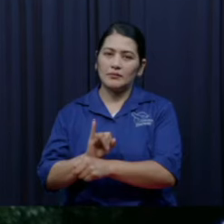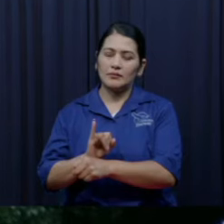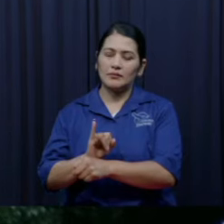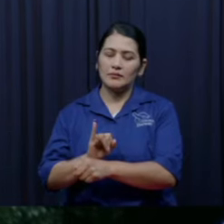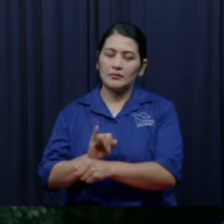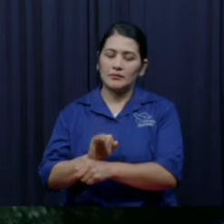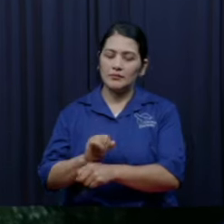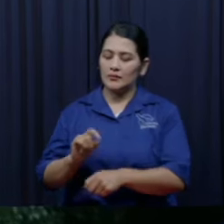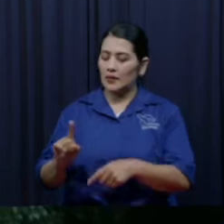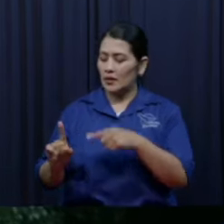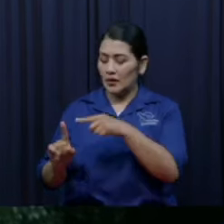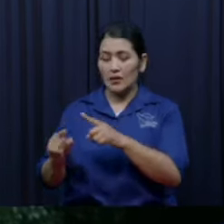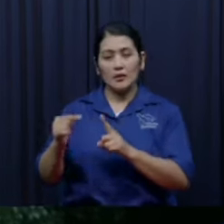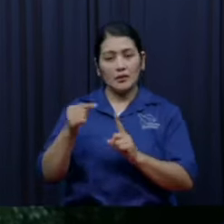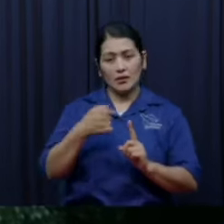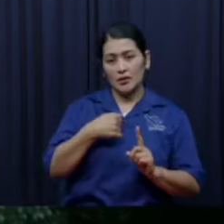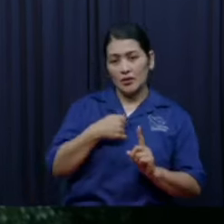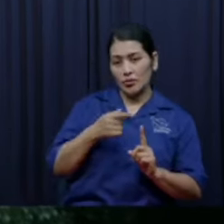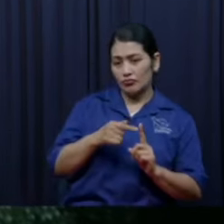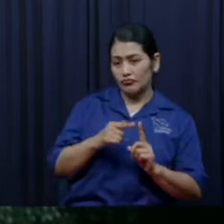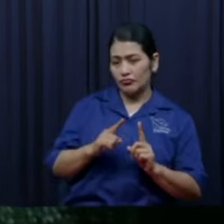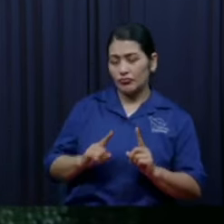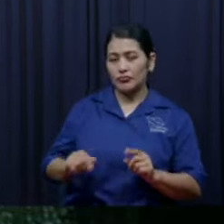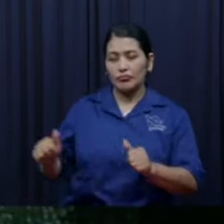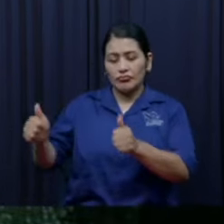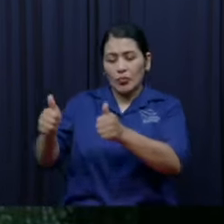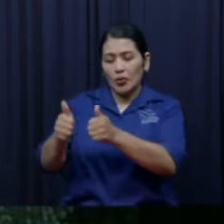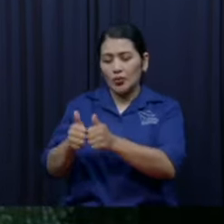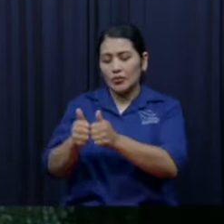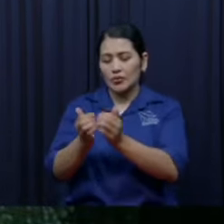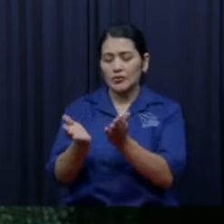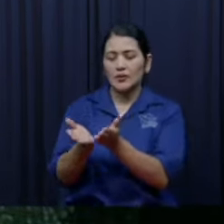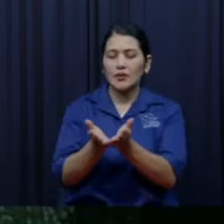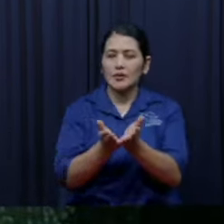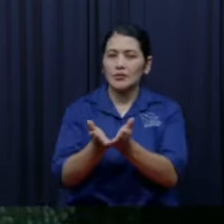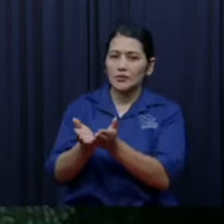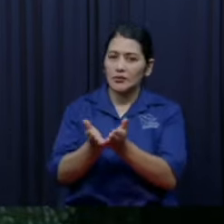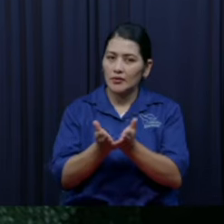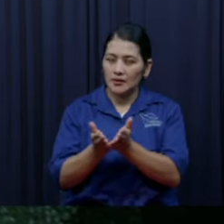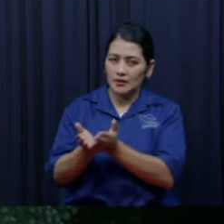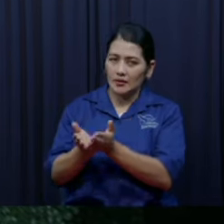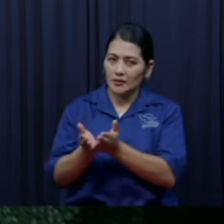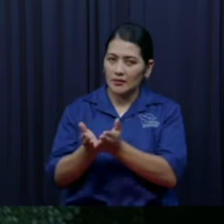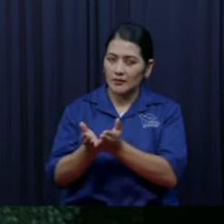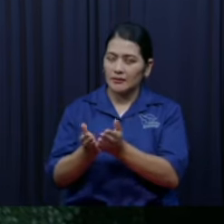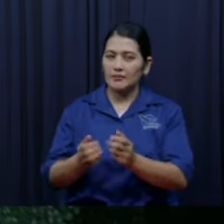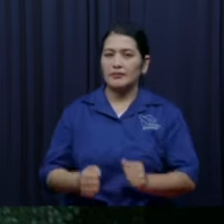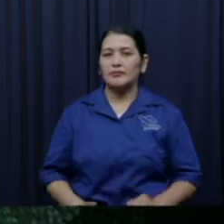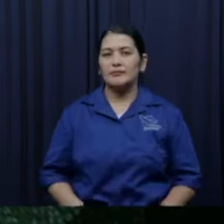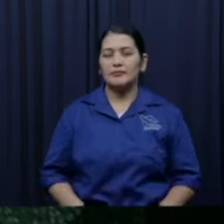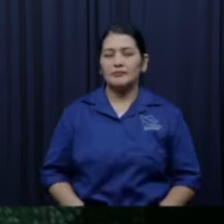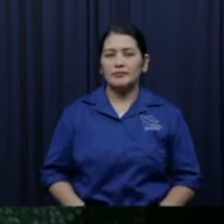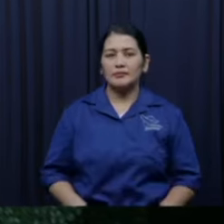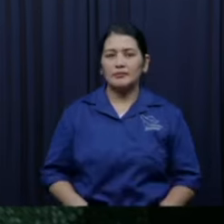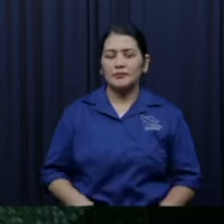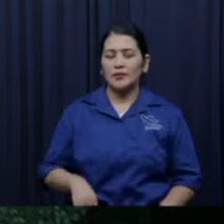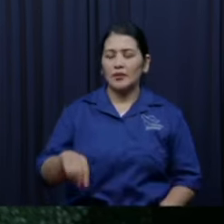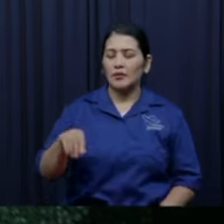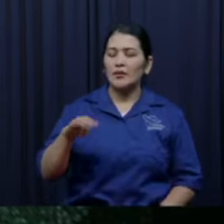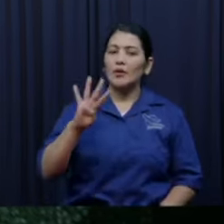estudiamos en en cuarto se imagina usted cuarto 1968